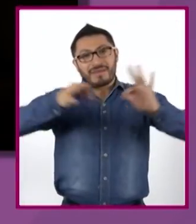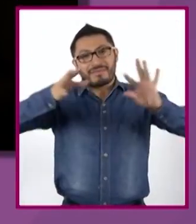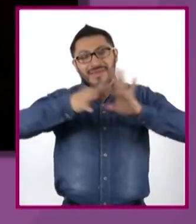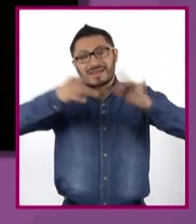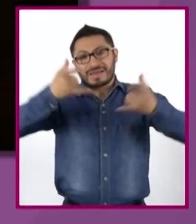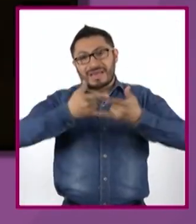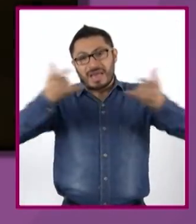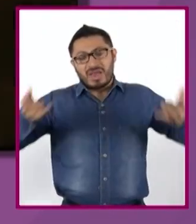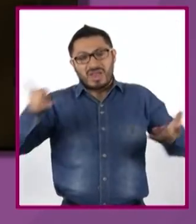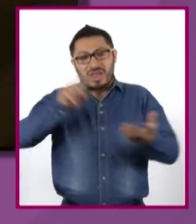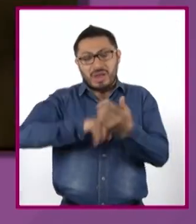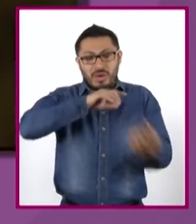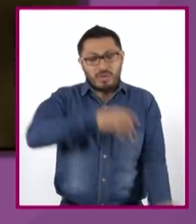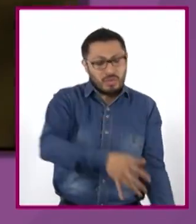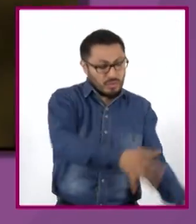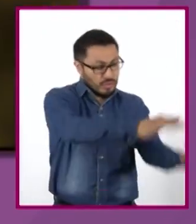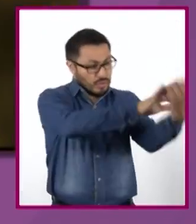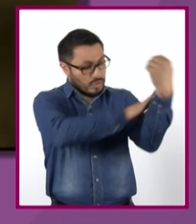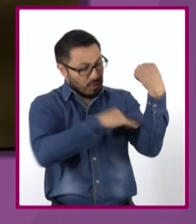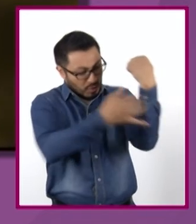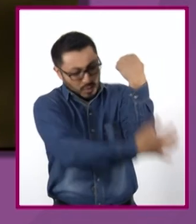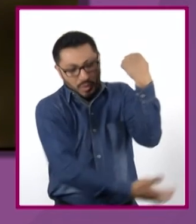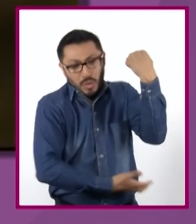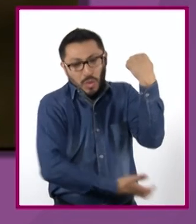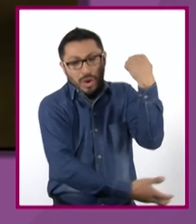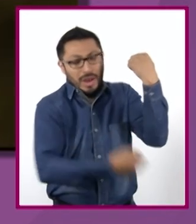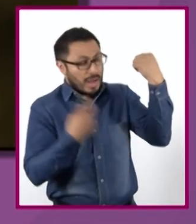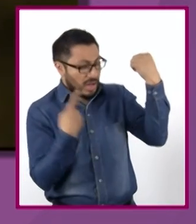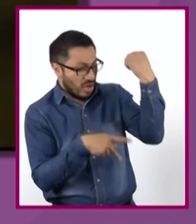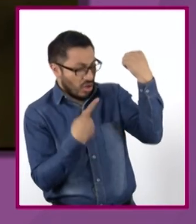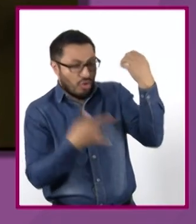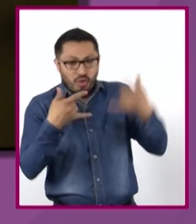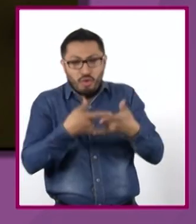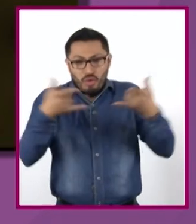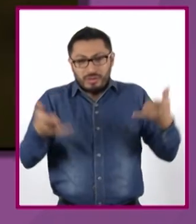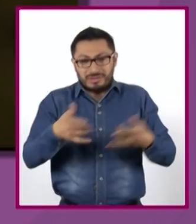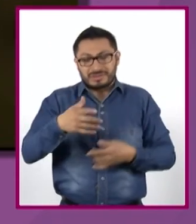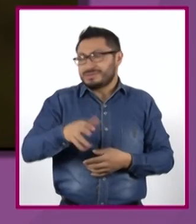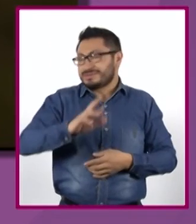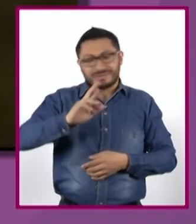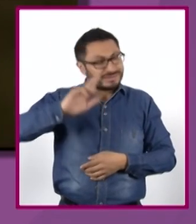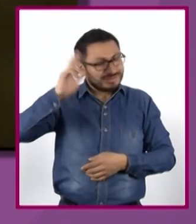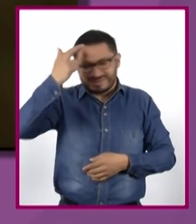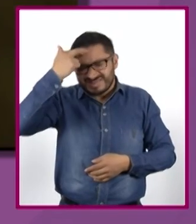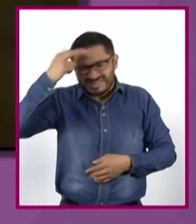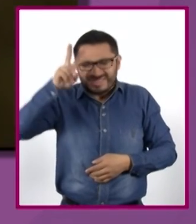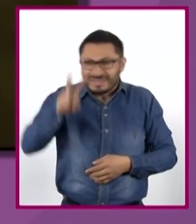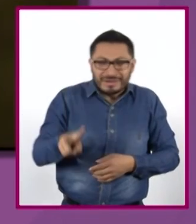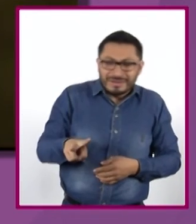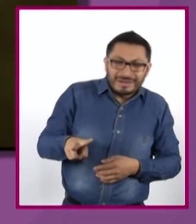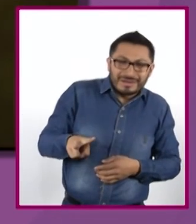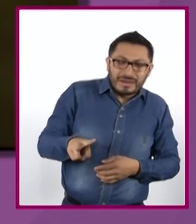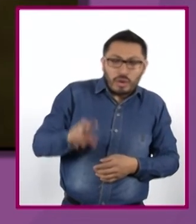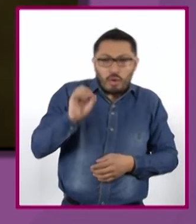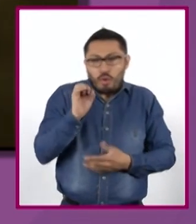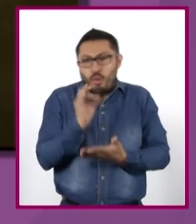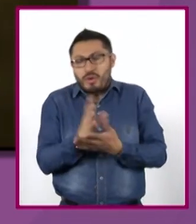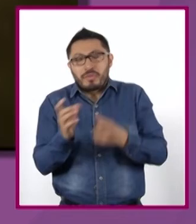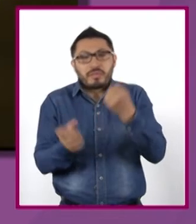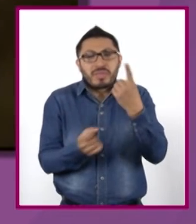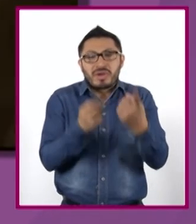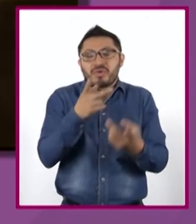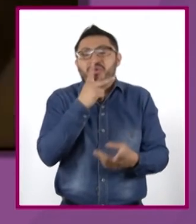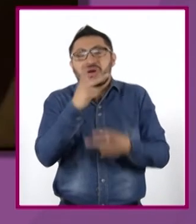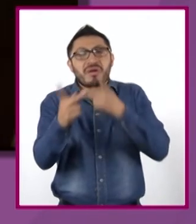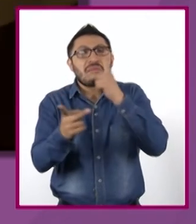canasta y la historia misma de la canasta. No sé si la recuerdo de veras o si solo recuerdo las palabras con que la